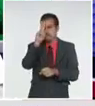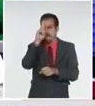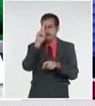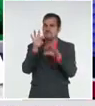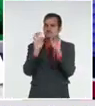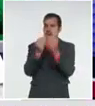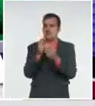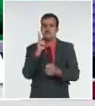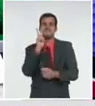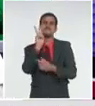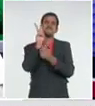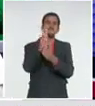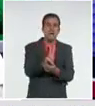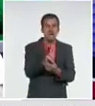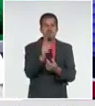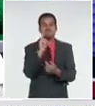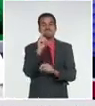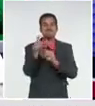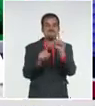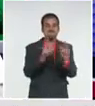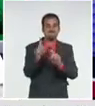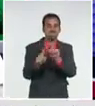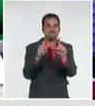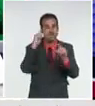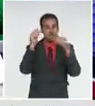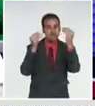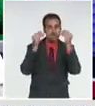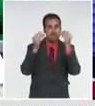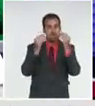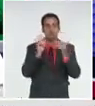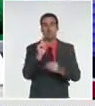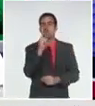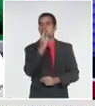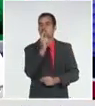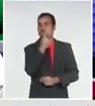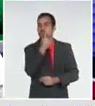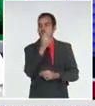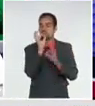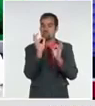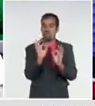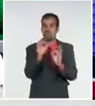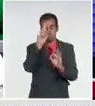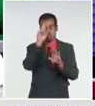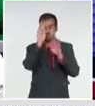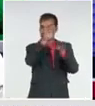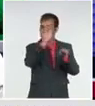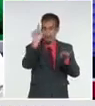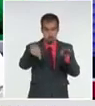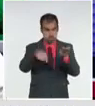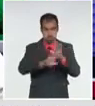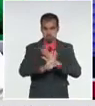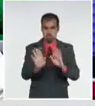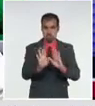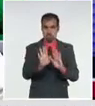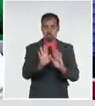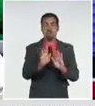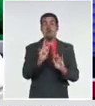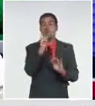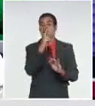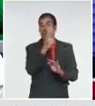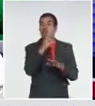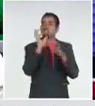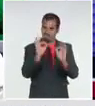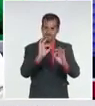de familia, se hizo el diagnóstico, se ingresó, se confirmó por el PCR,